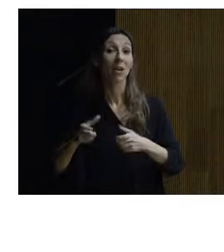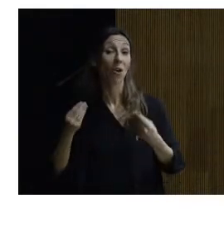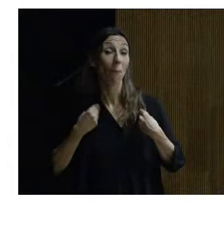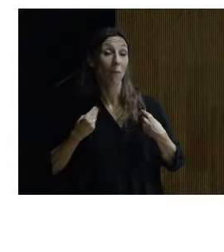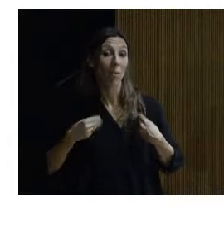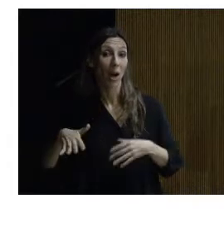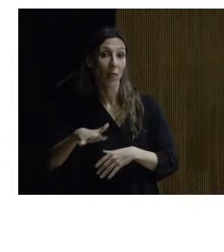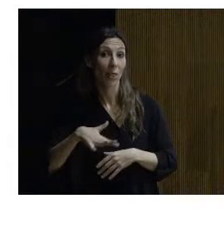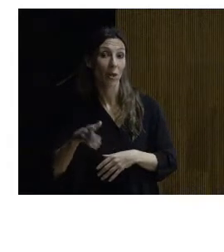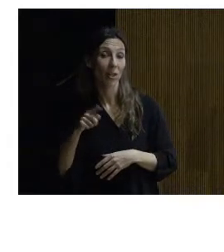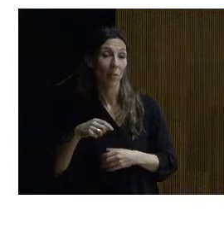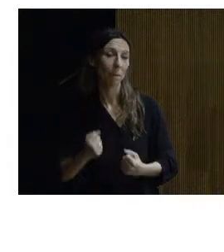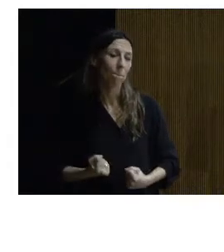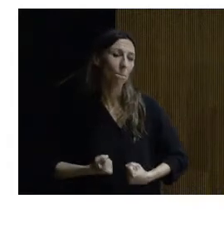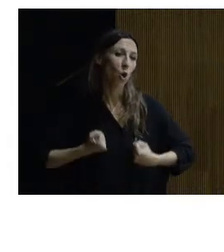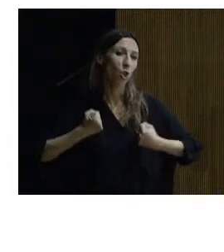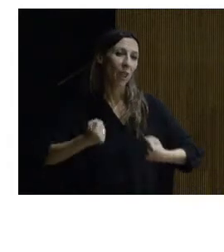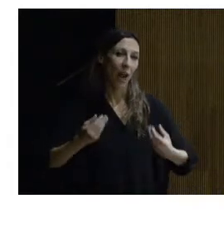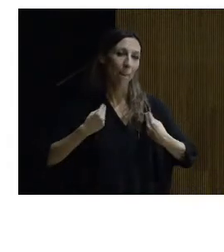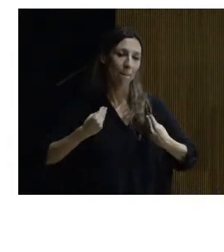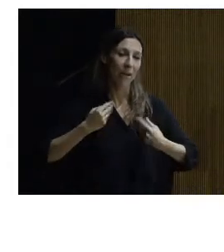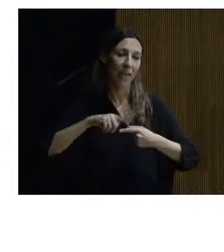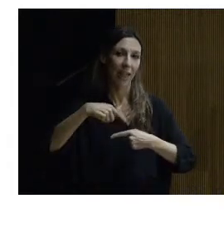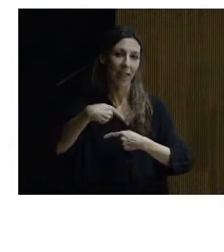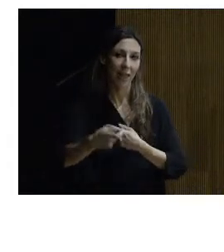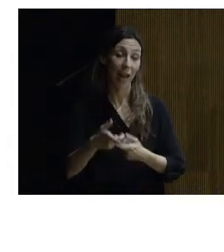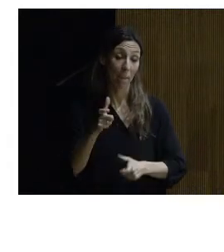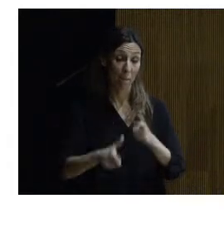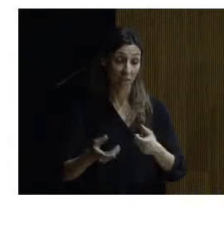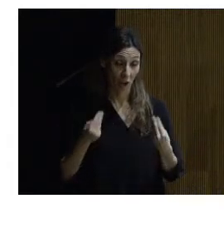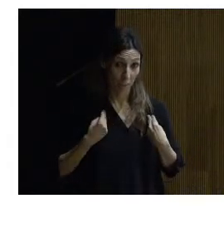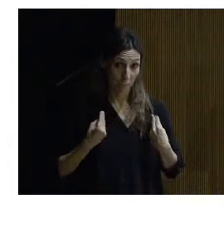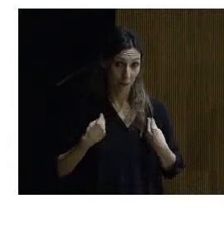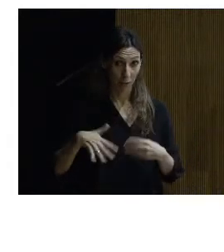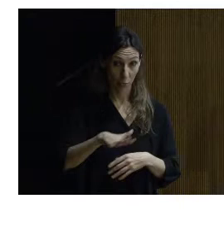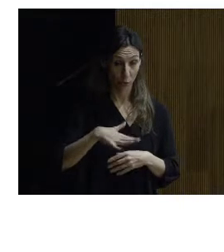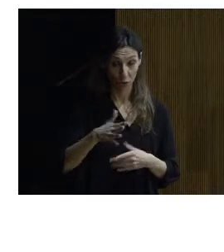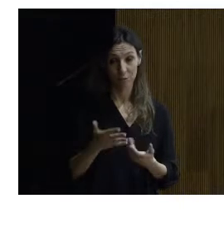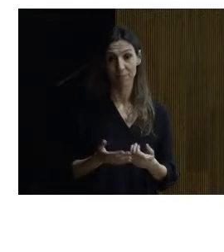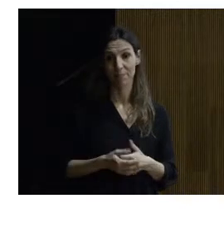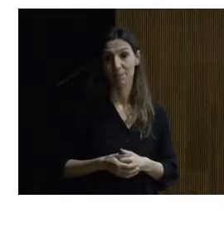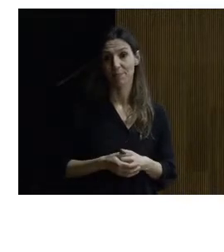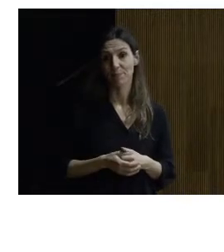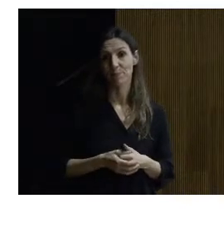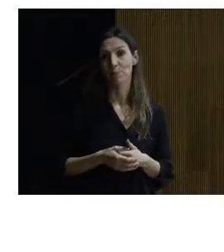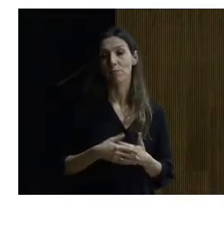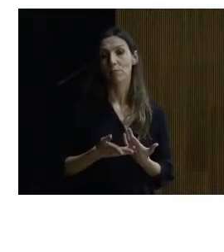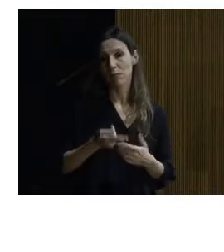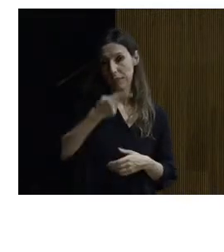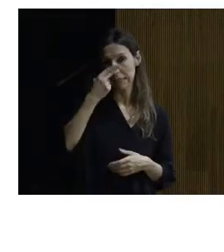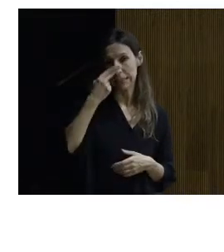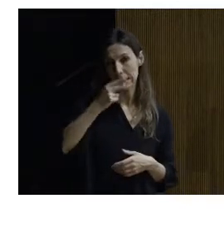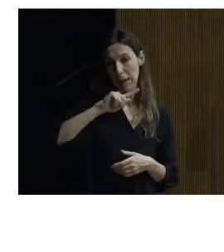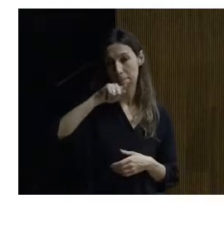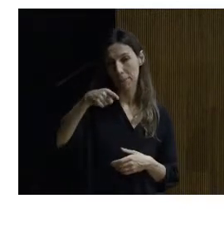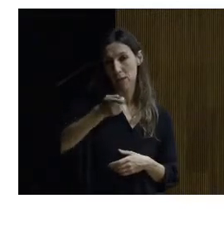lo que sería el facilitar la vida diaria de sus habitantes en el día a día ¿no? Lo más interesante que